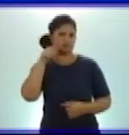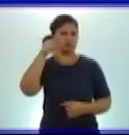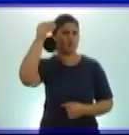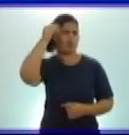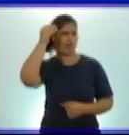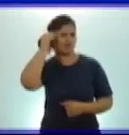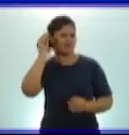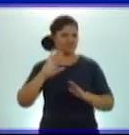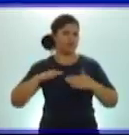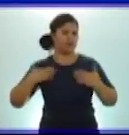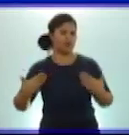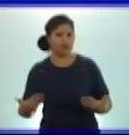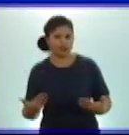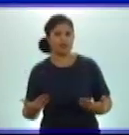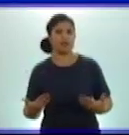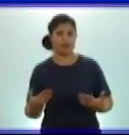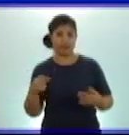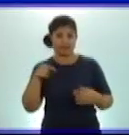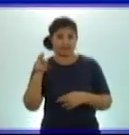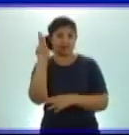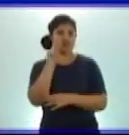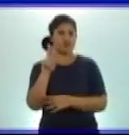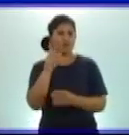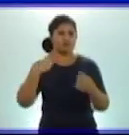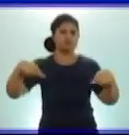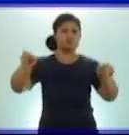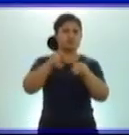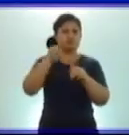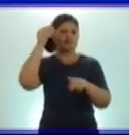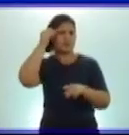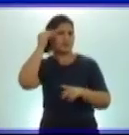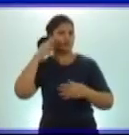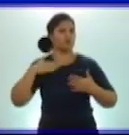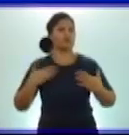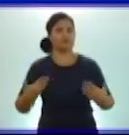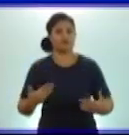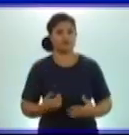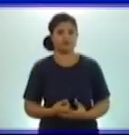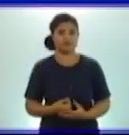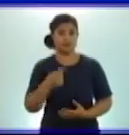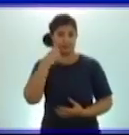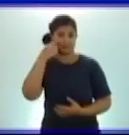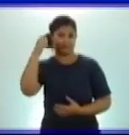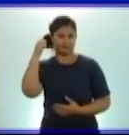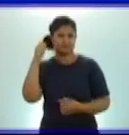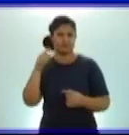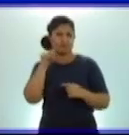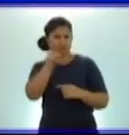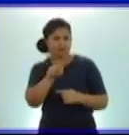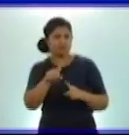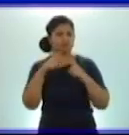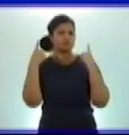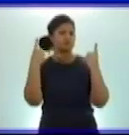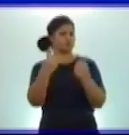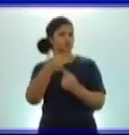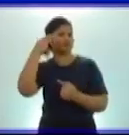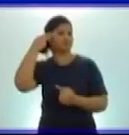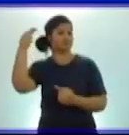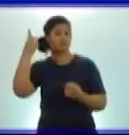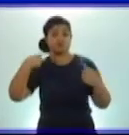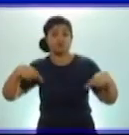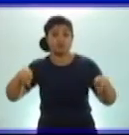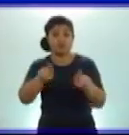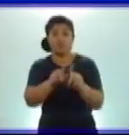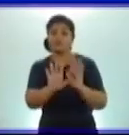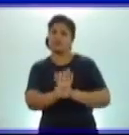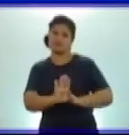durante esta unidad. Miren ahí, tienen en pantalla todas las habilidades y todos los ejercicios